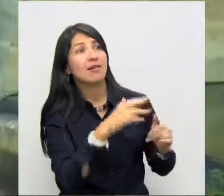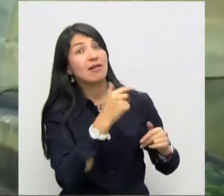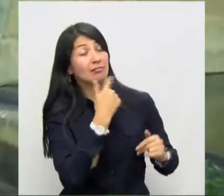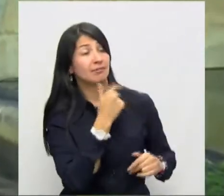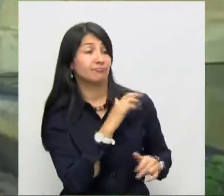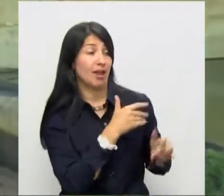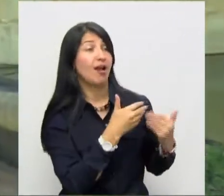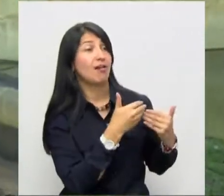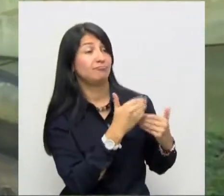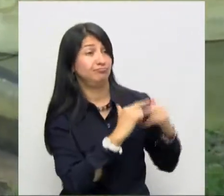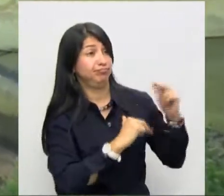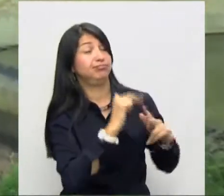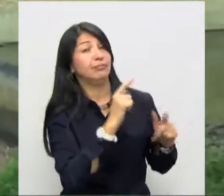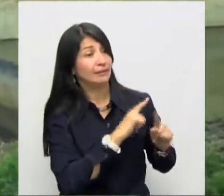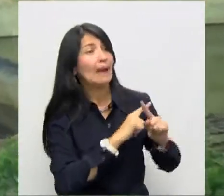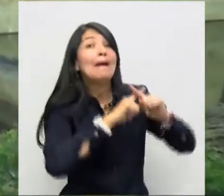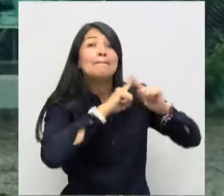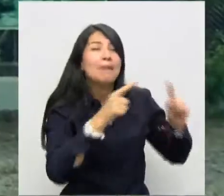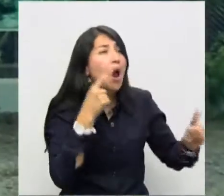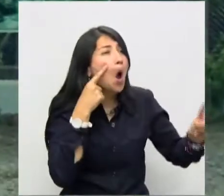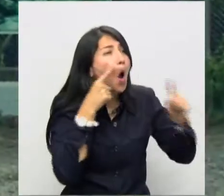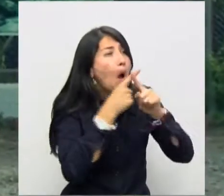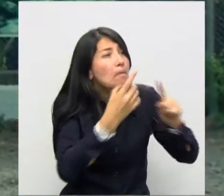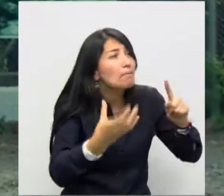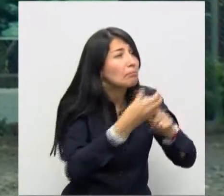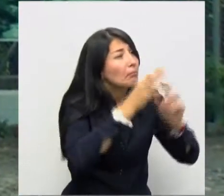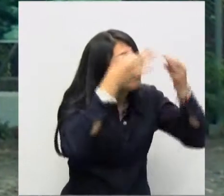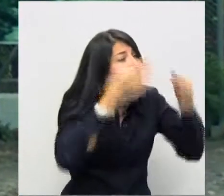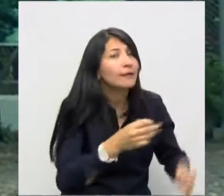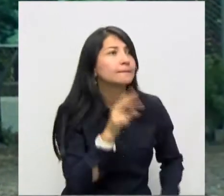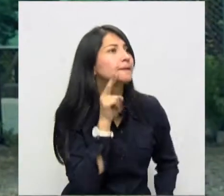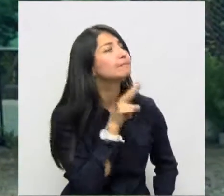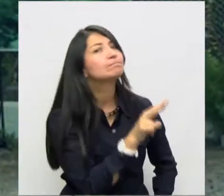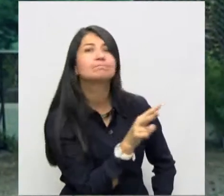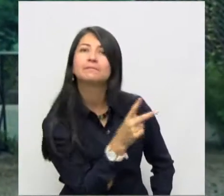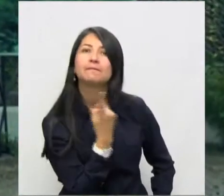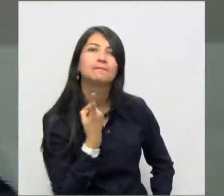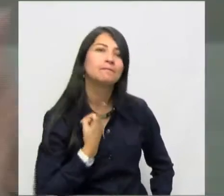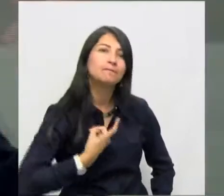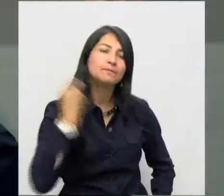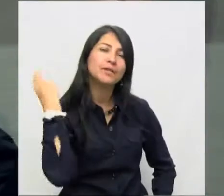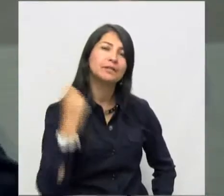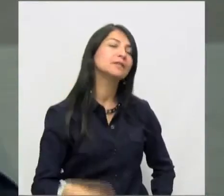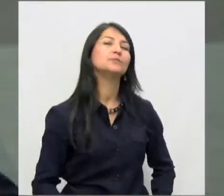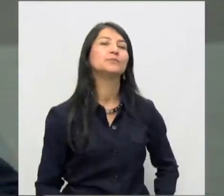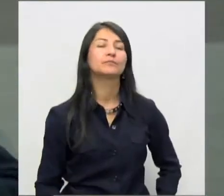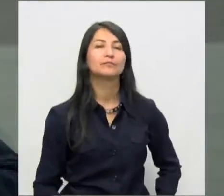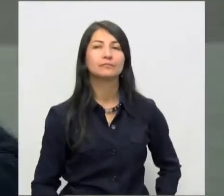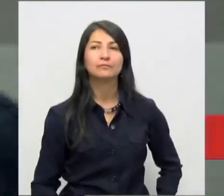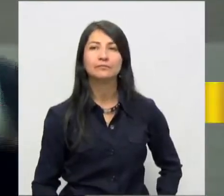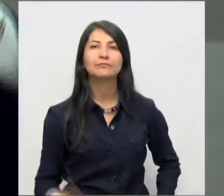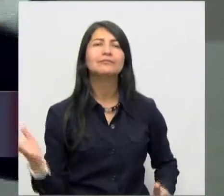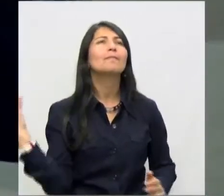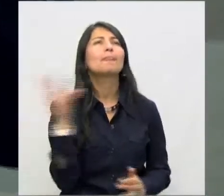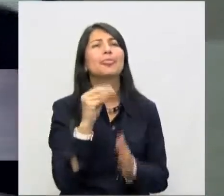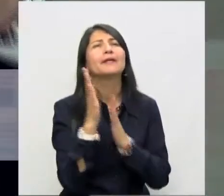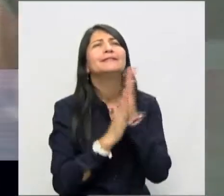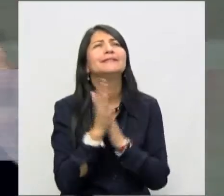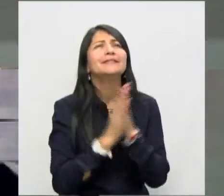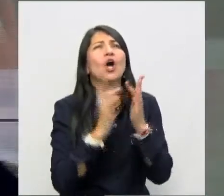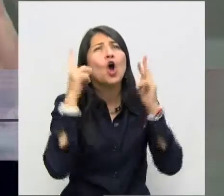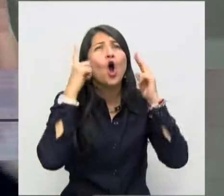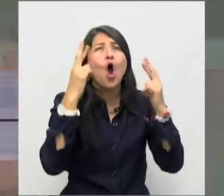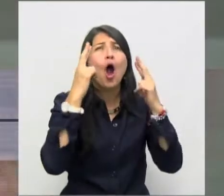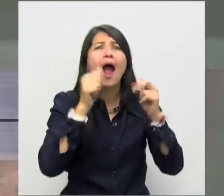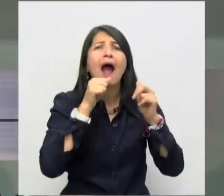ejecutadas, no han logrado cumplir con el objetivo inicial. En mi tierra hay una represa del ranchería añorada durante